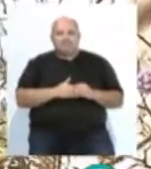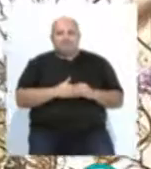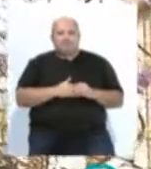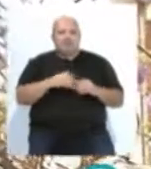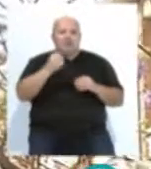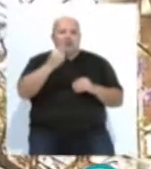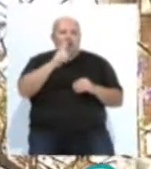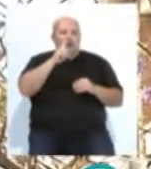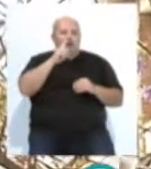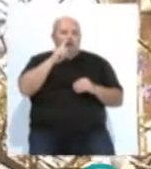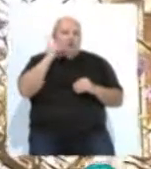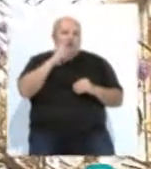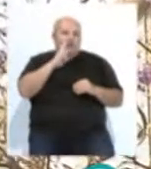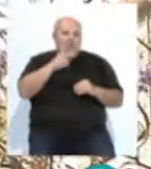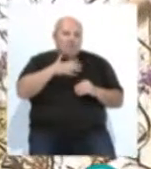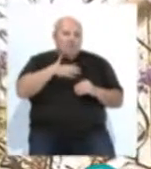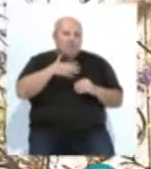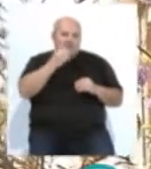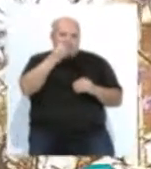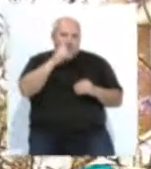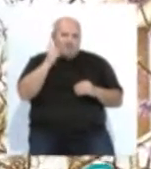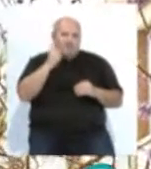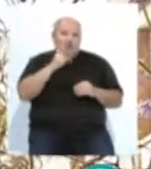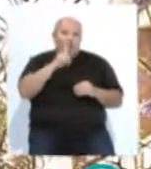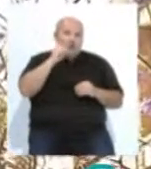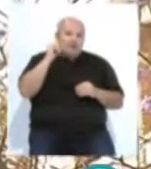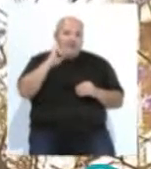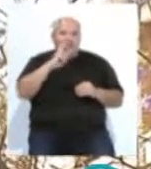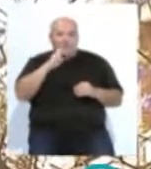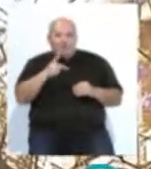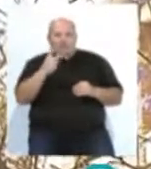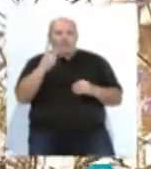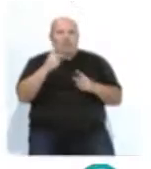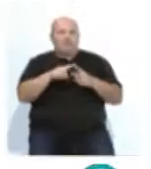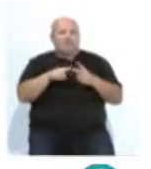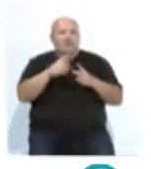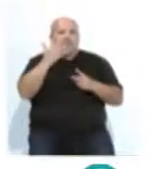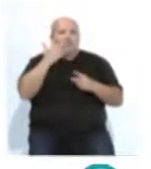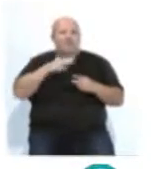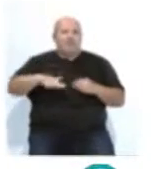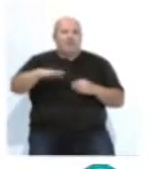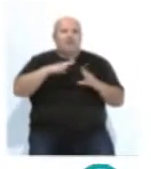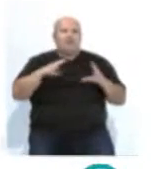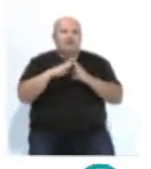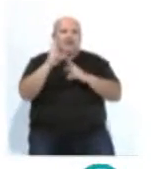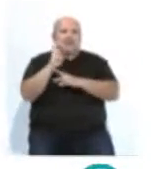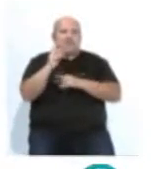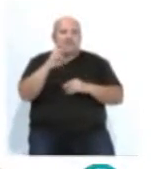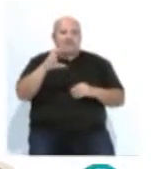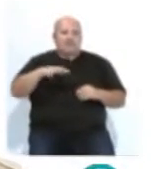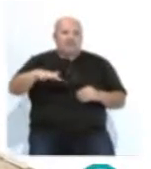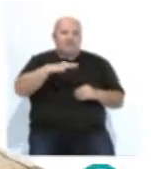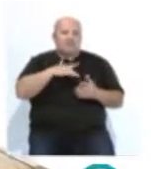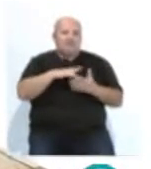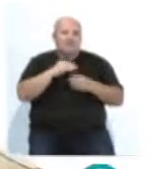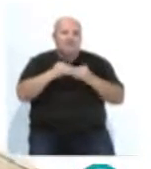Rosa y azul, ese fue el color predominante. El rosa y el azul, los colores que invadieron el barrio de San José y Trille para celebrar